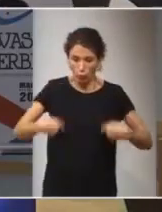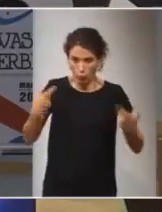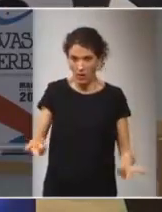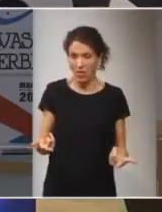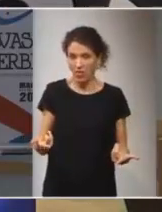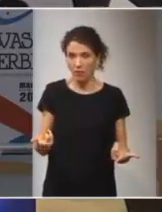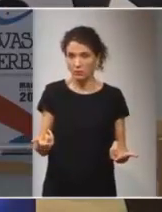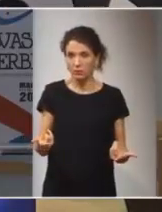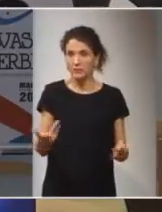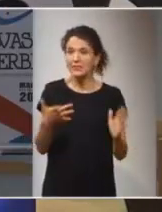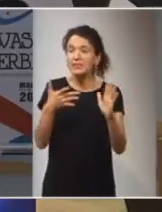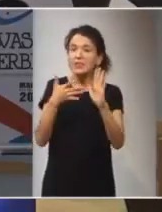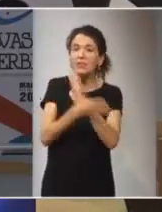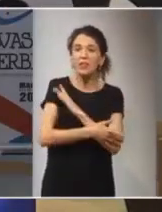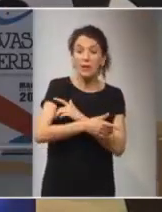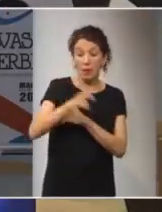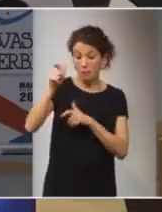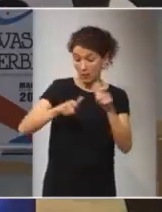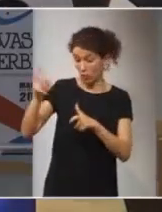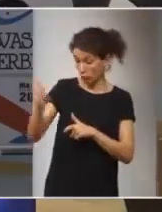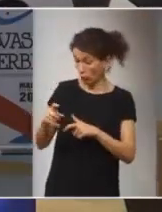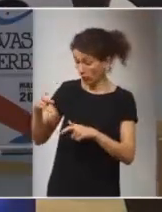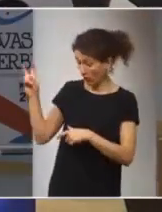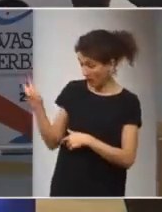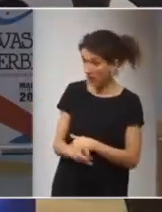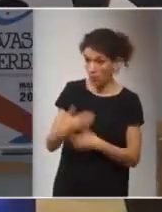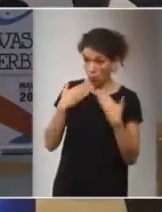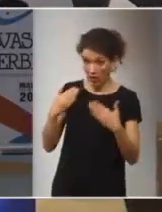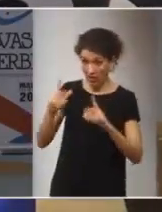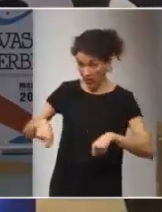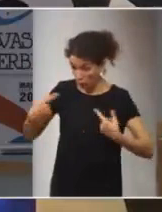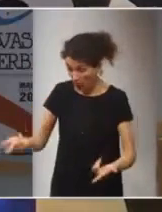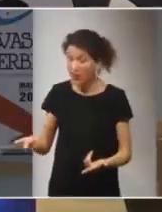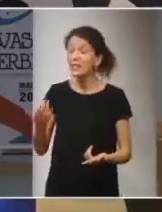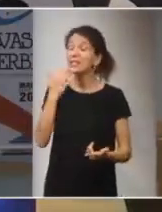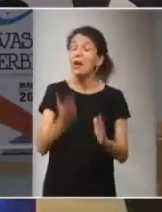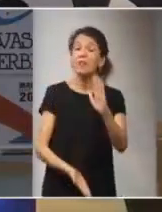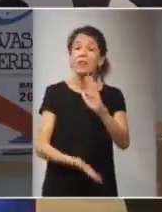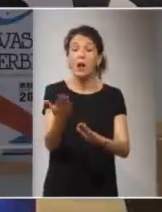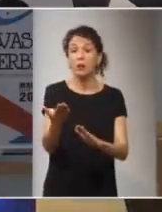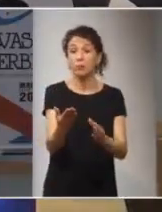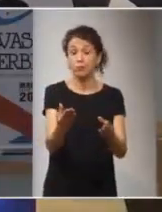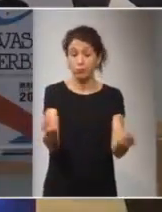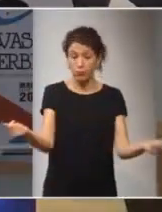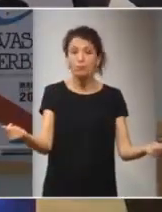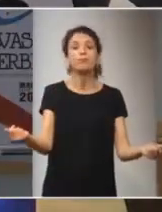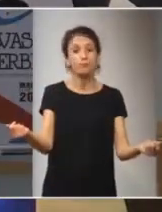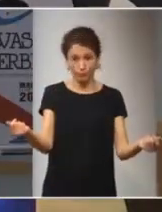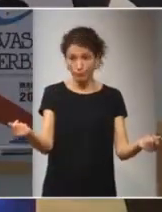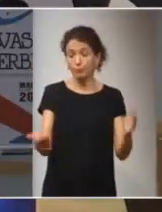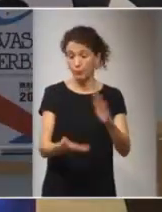es de donde todos provenimos y donde al final cuando nos vayamos vamos a